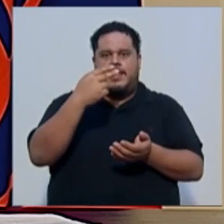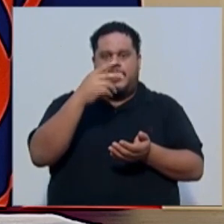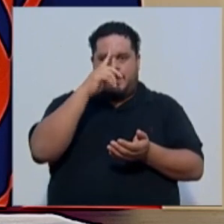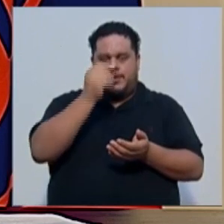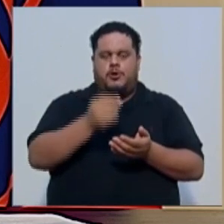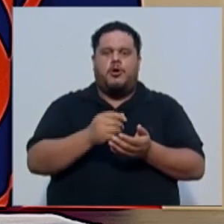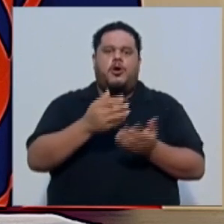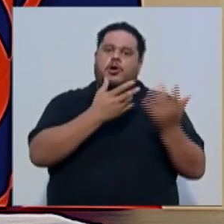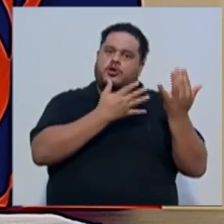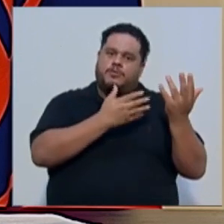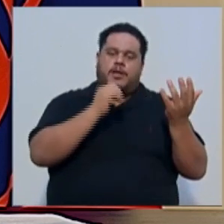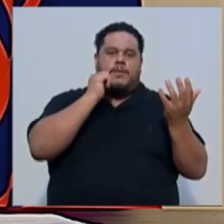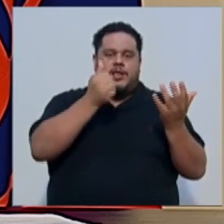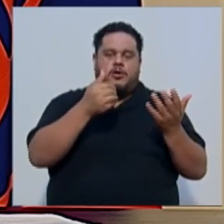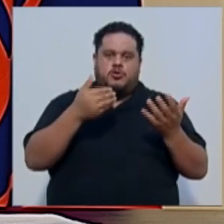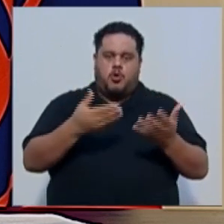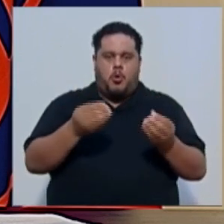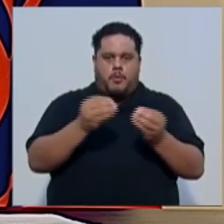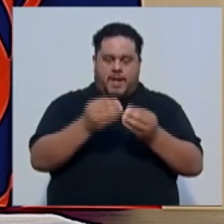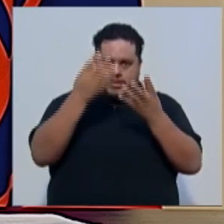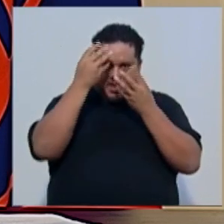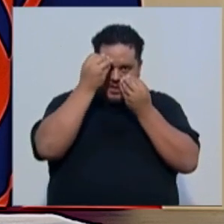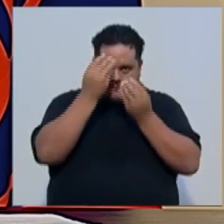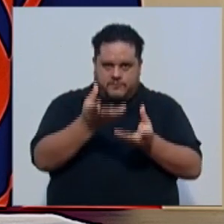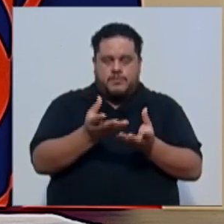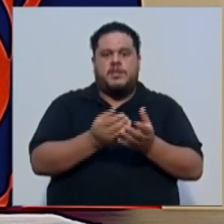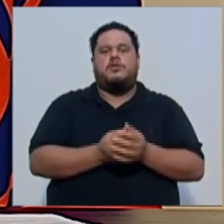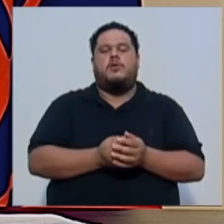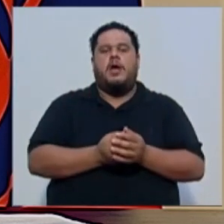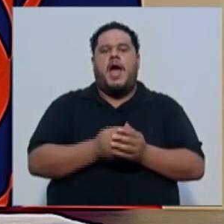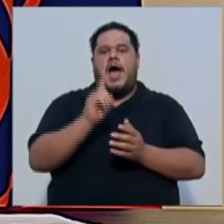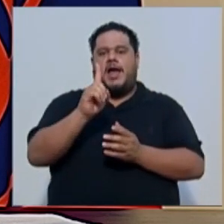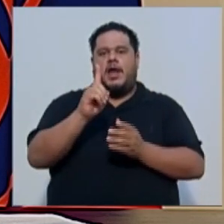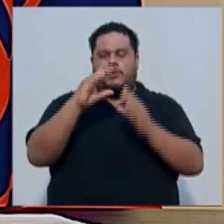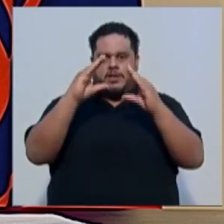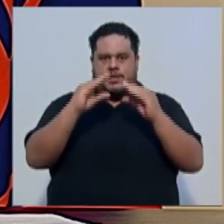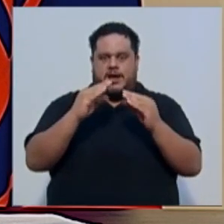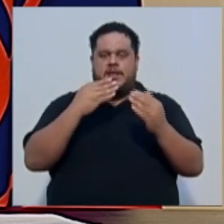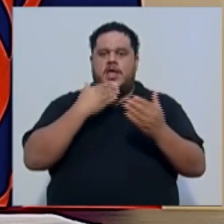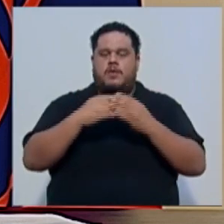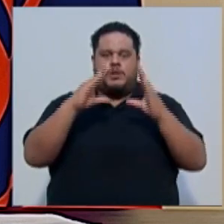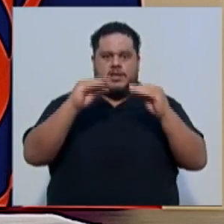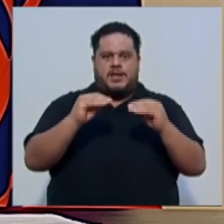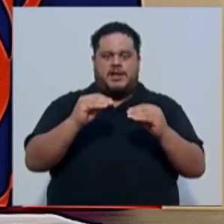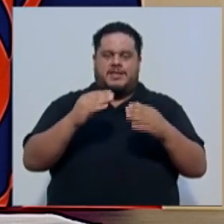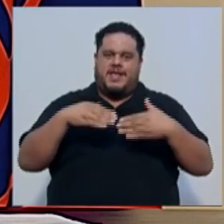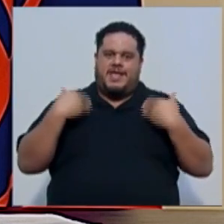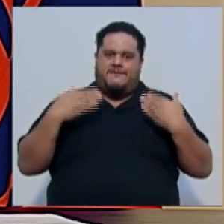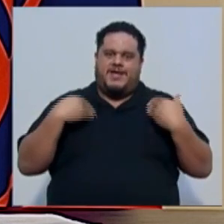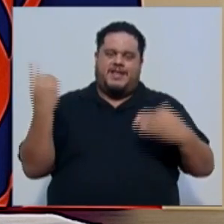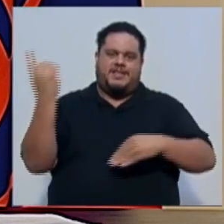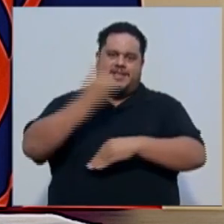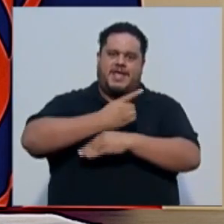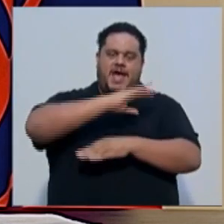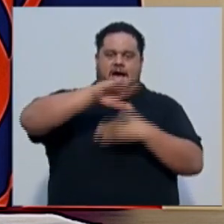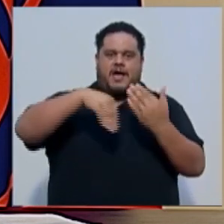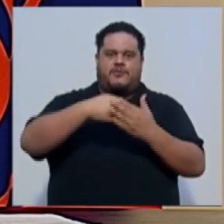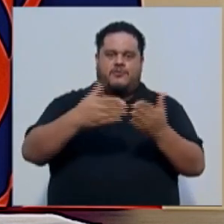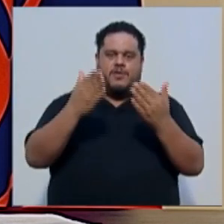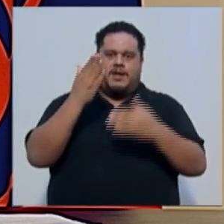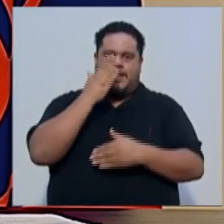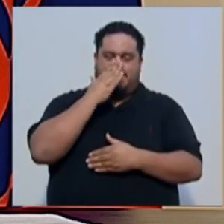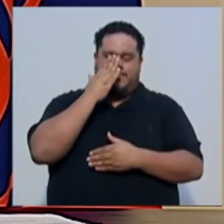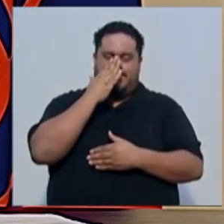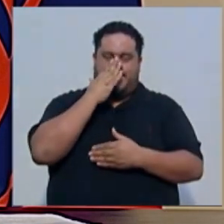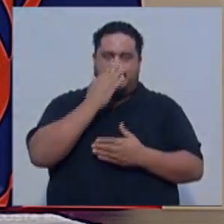con una nueva actualización al ser la una de la tarde. Muy buenas tardes y feliz día a todas las madres.